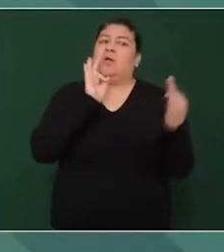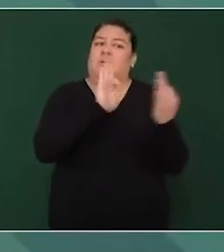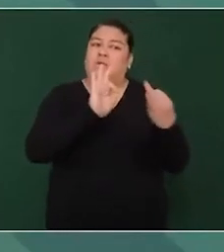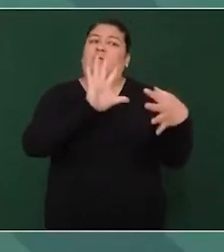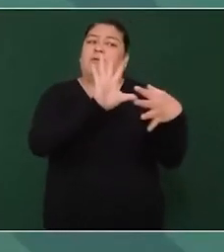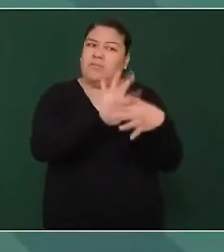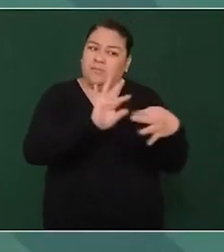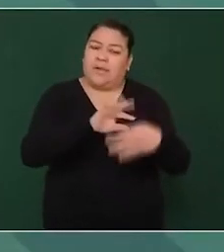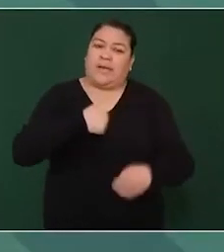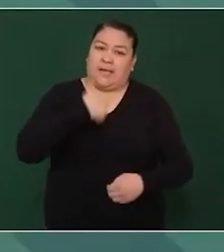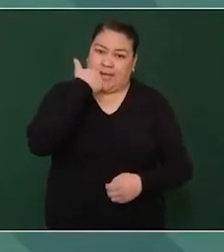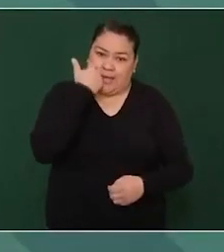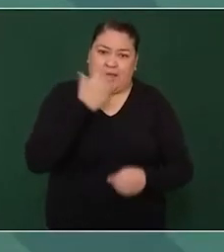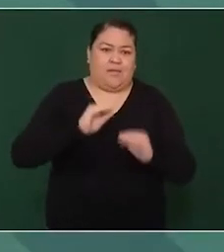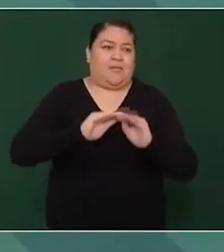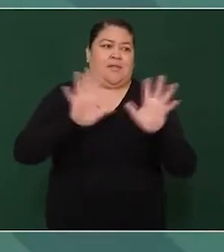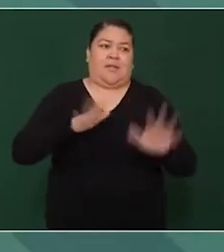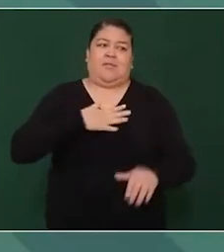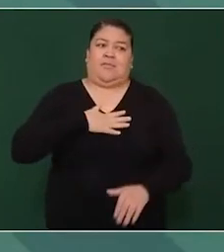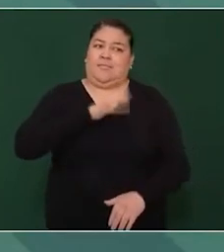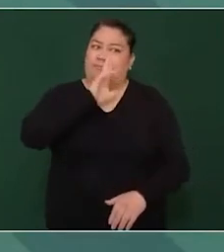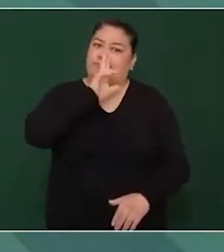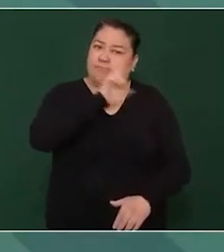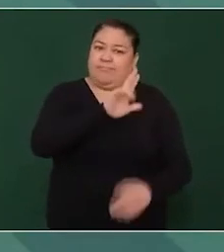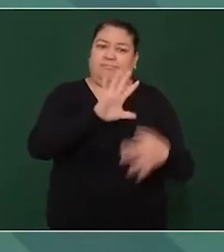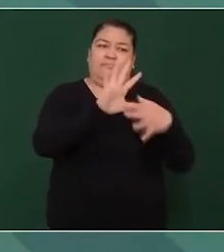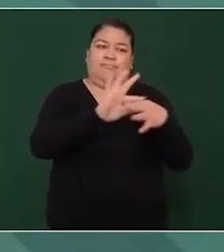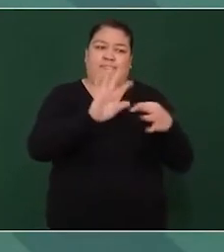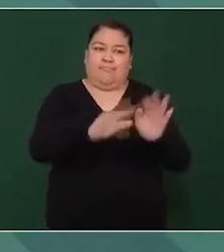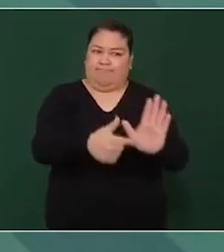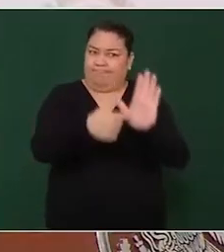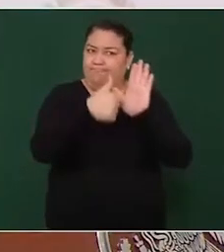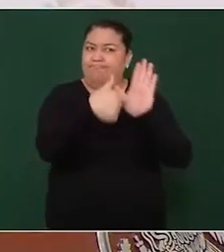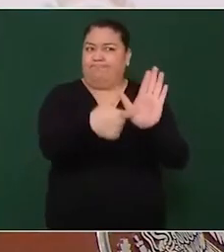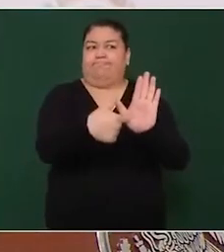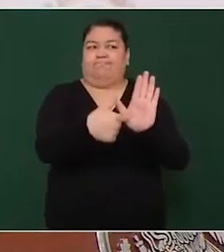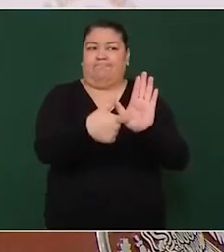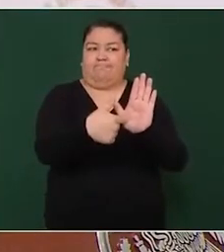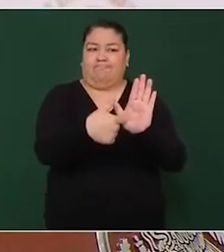claro que voy a contestar, lo voy a fundar.